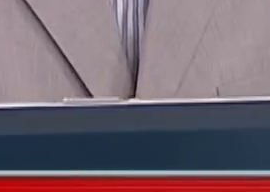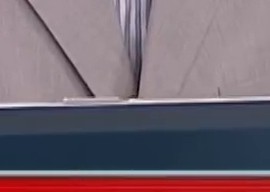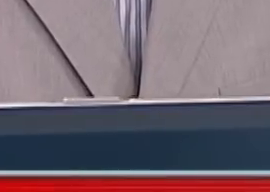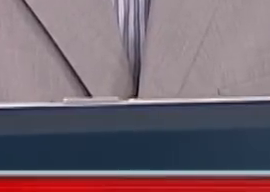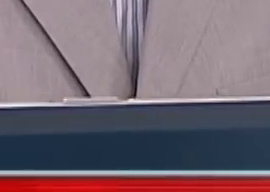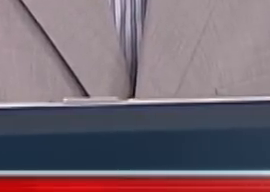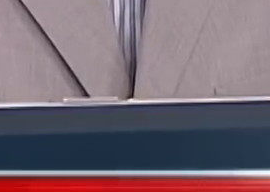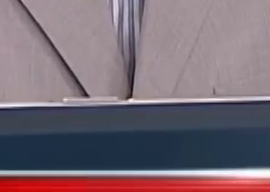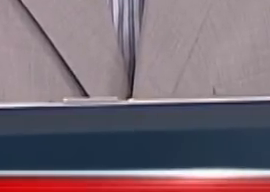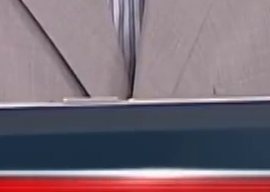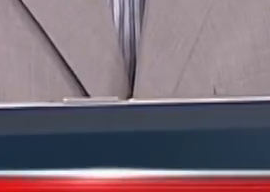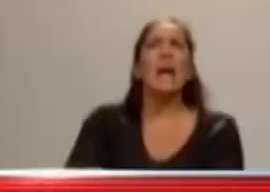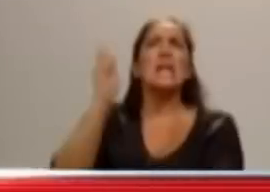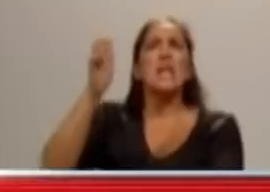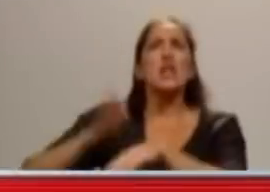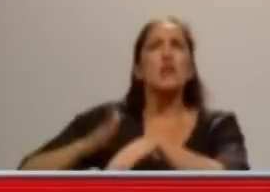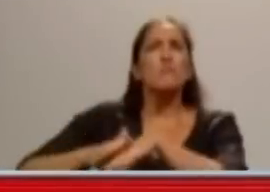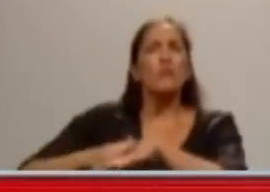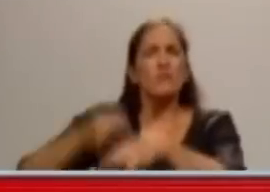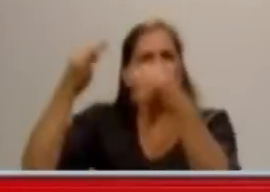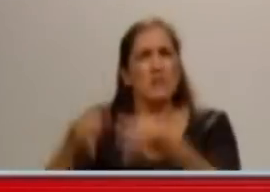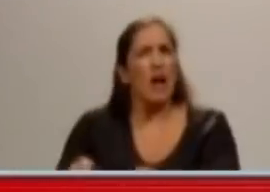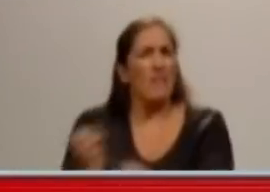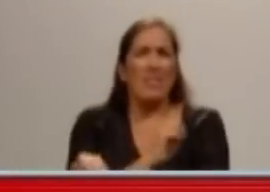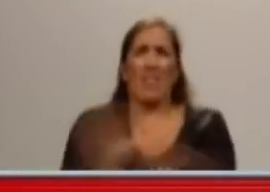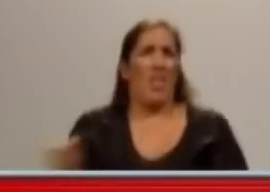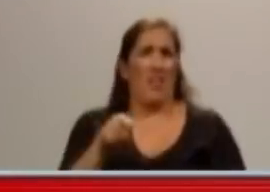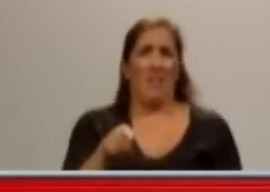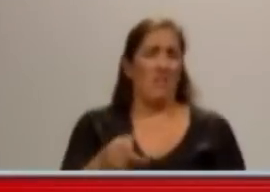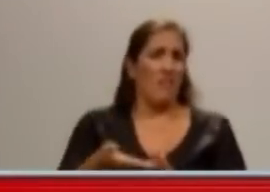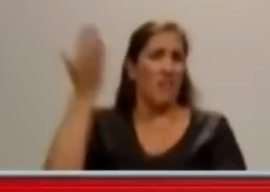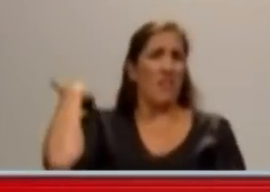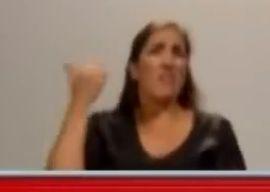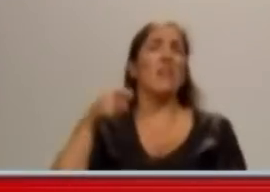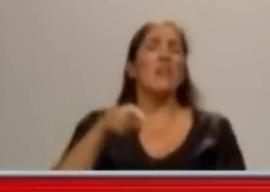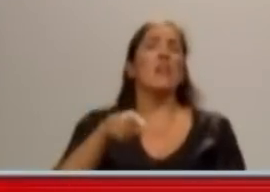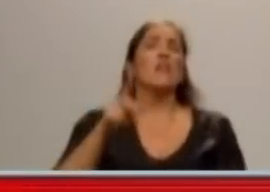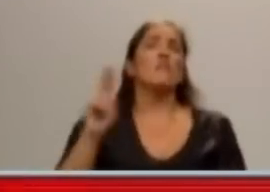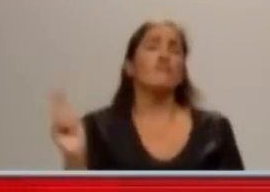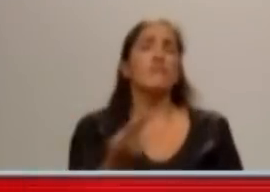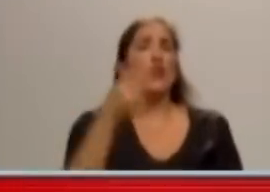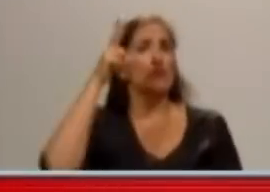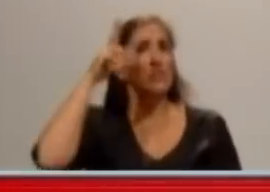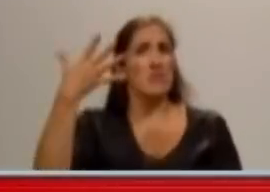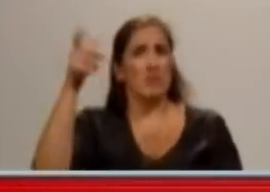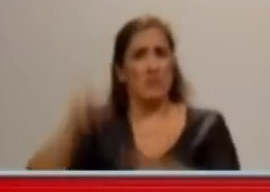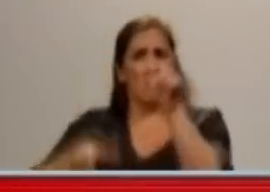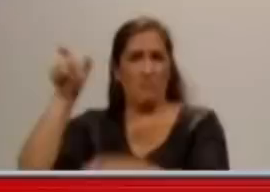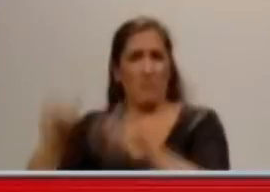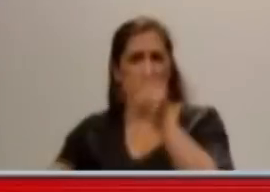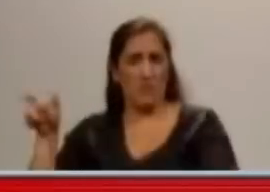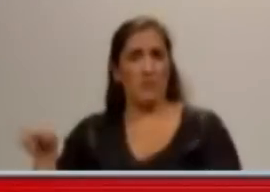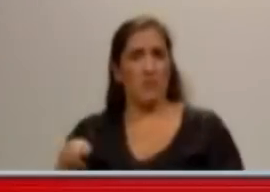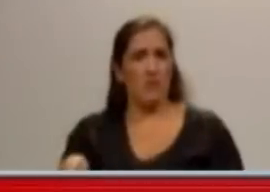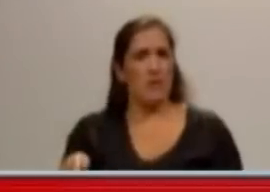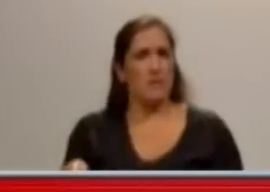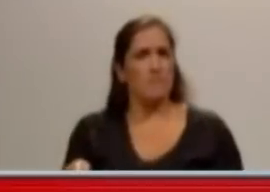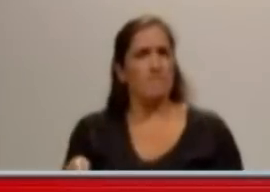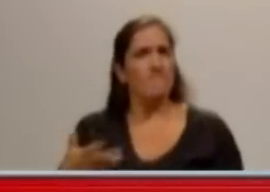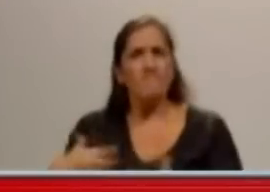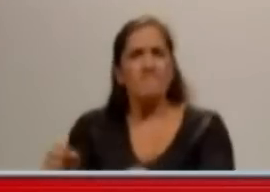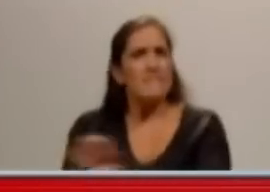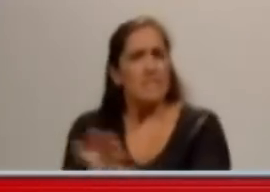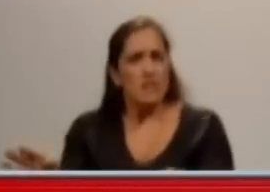reviva la teoría del complot contra el gobierno, donde dice que el informe, la denuncia de Nisman,